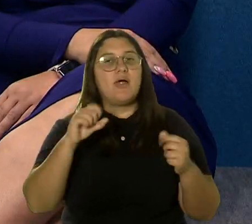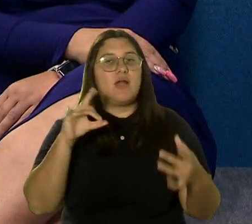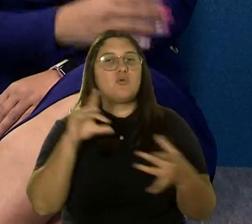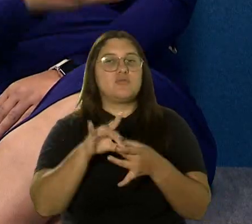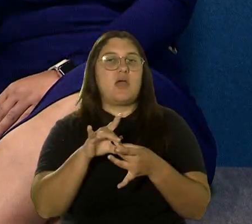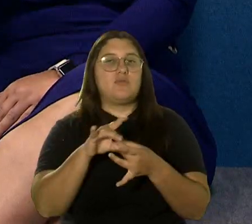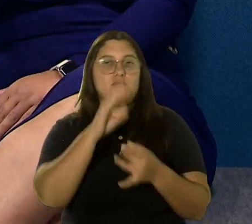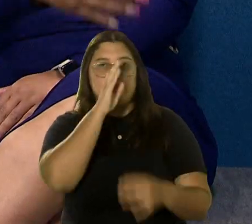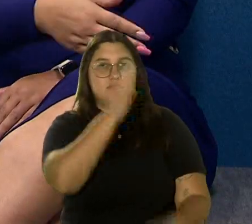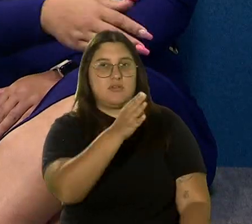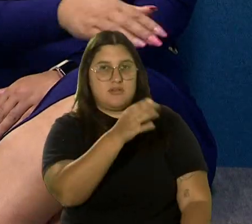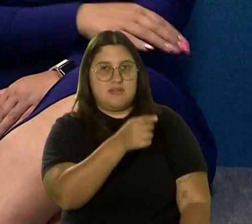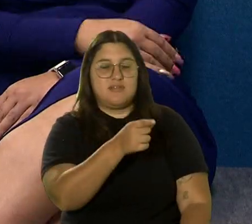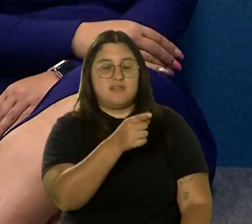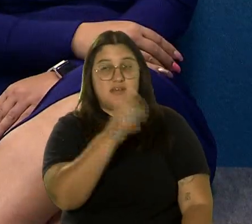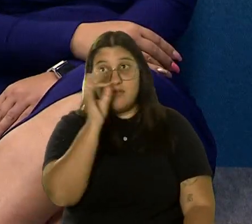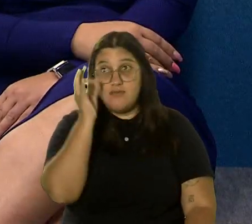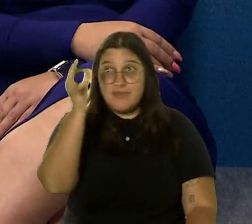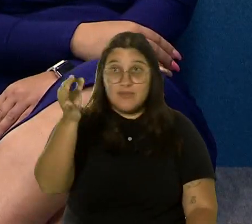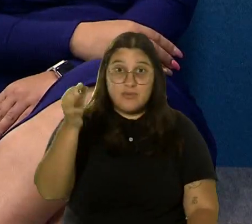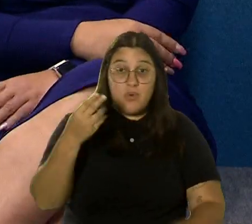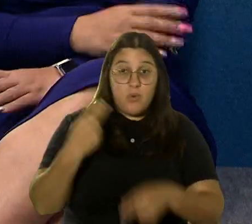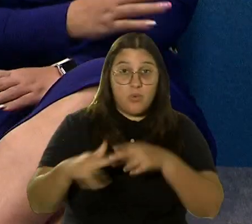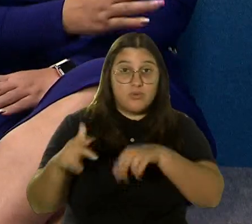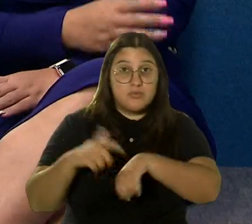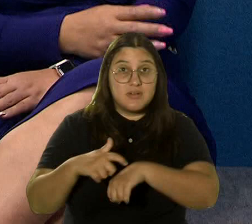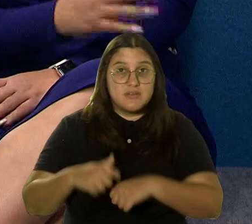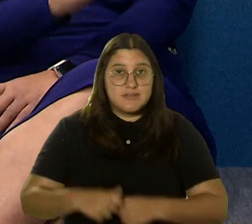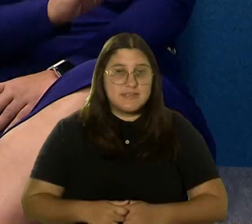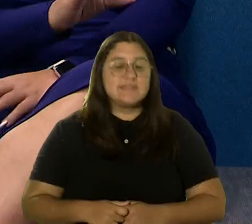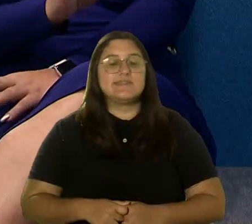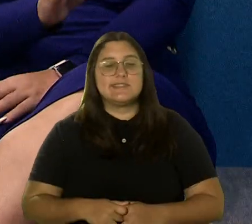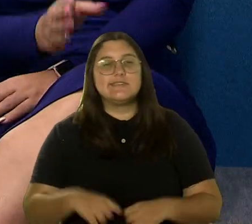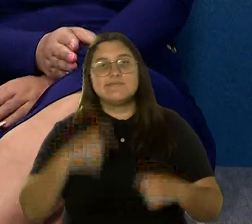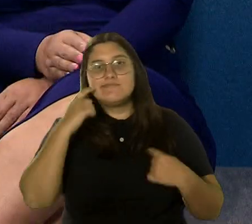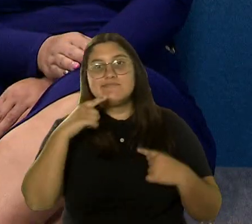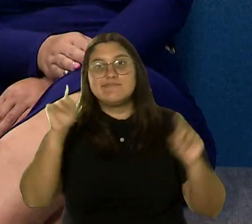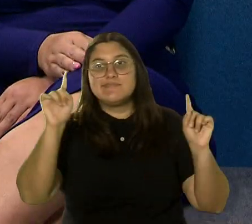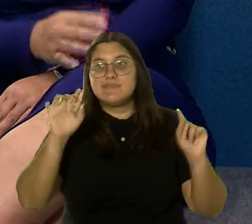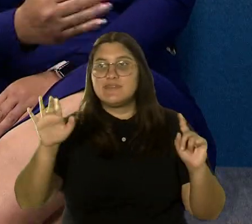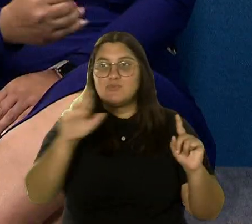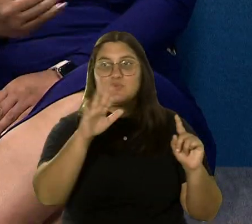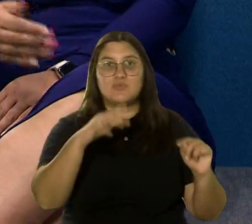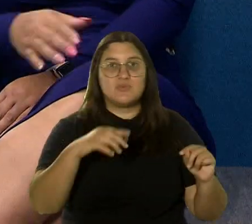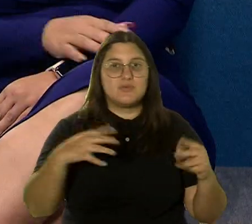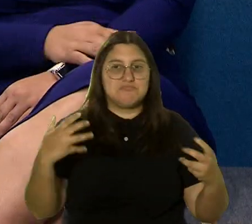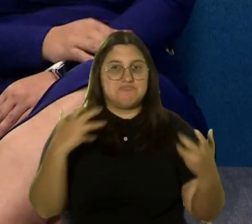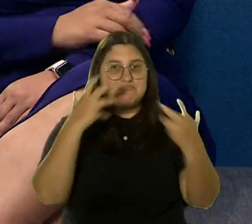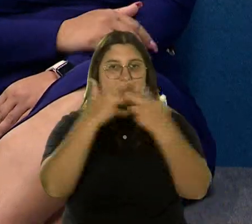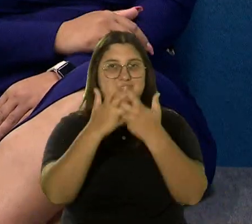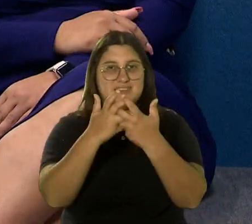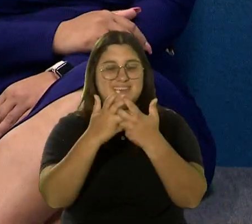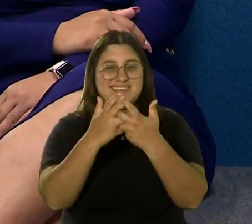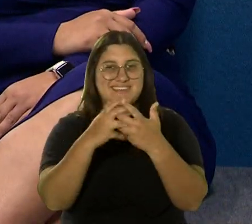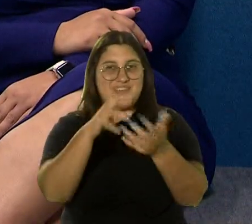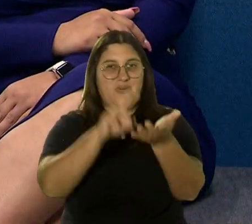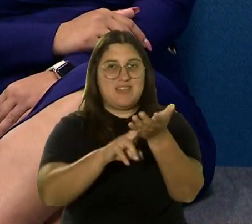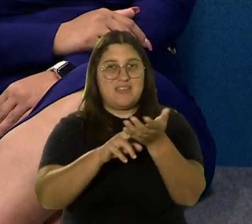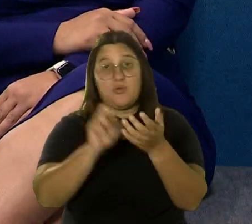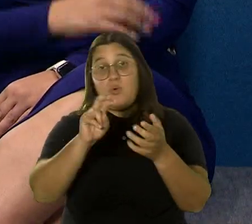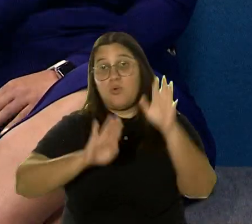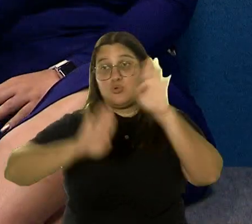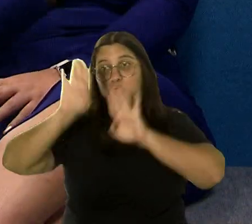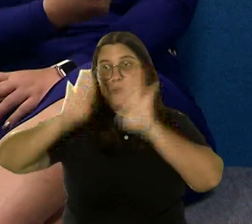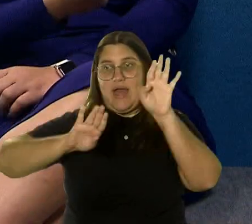directo. Futuro corto plazo es poder entonces lograr que ese pareo se logre con un contrato o una subasta.